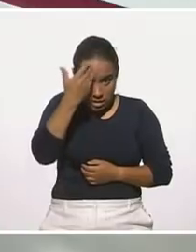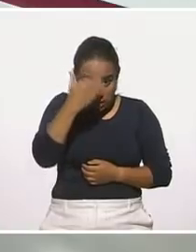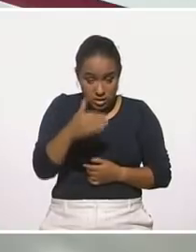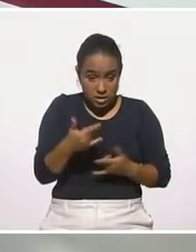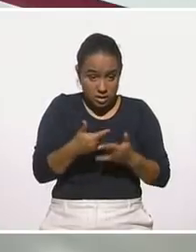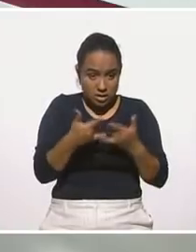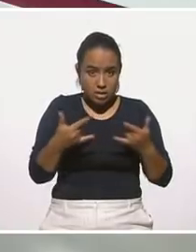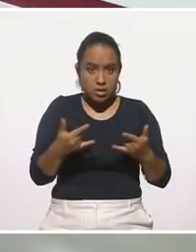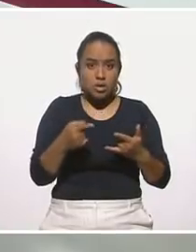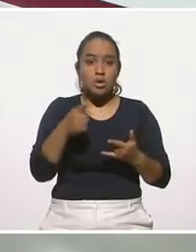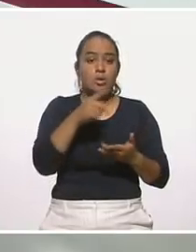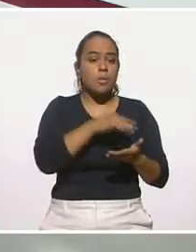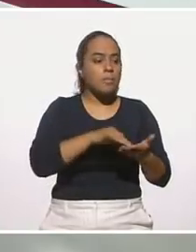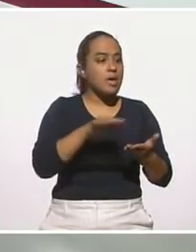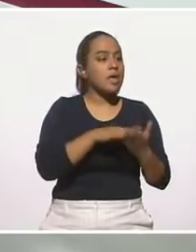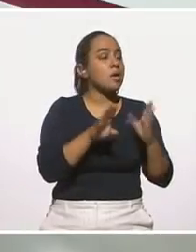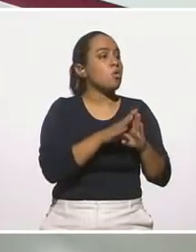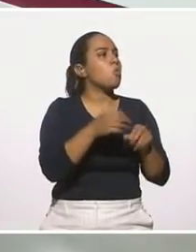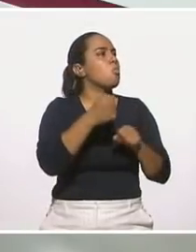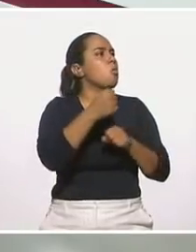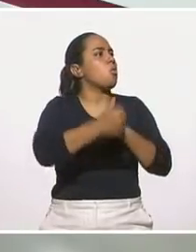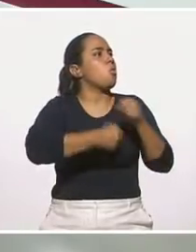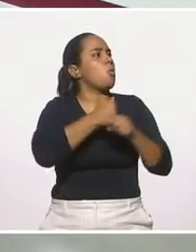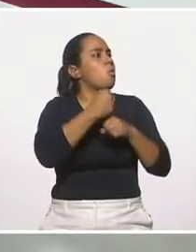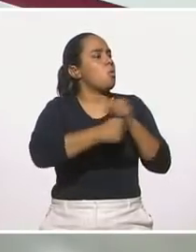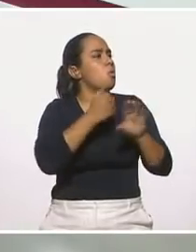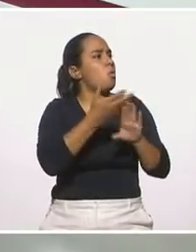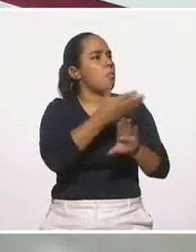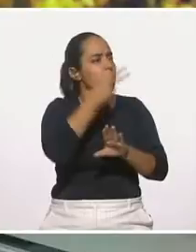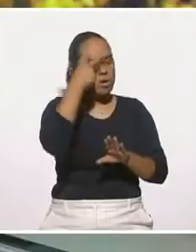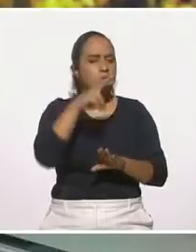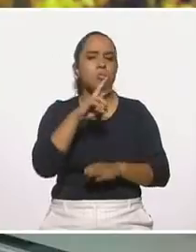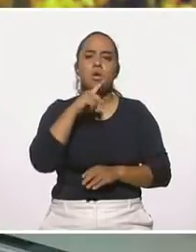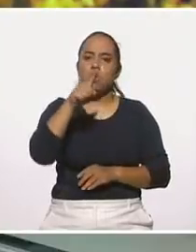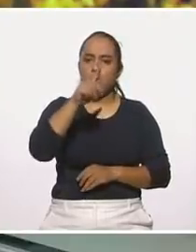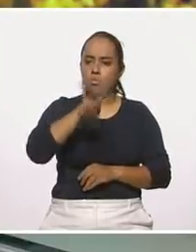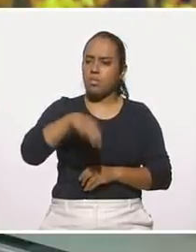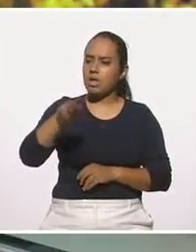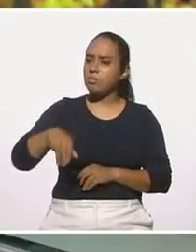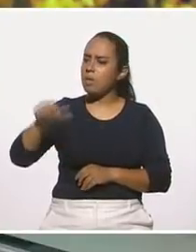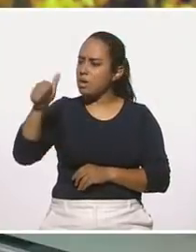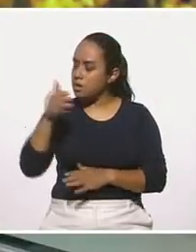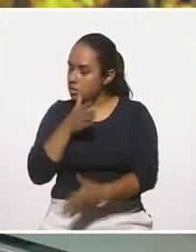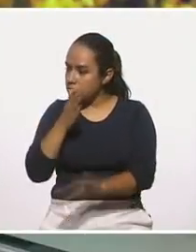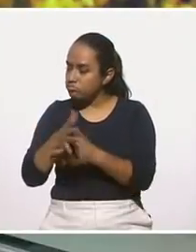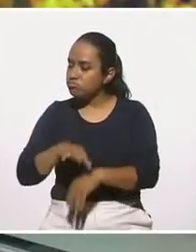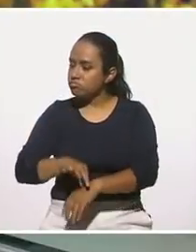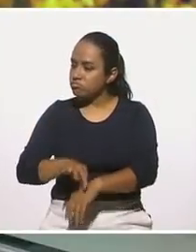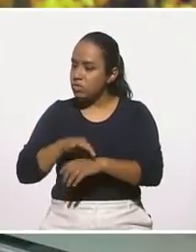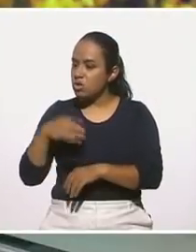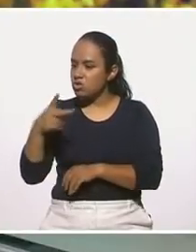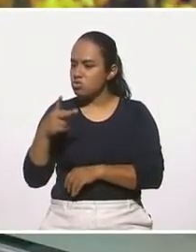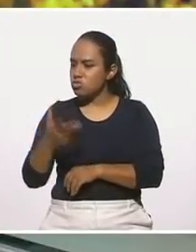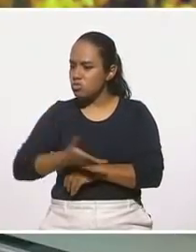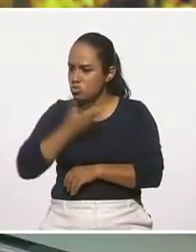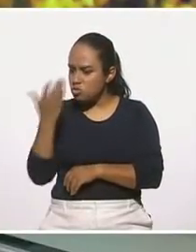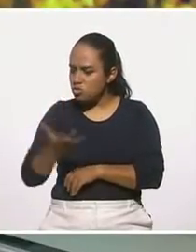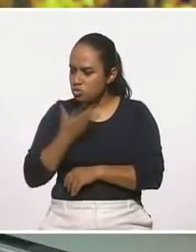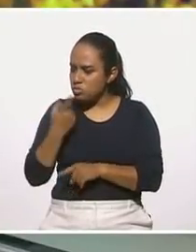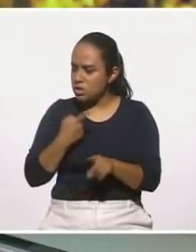no lean México a través de los siglos. Vayan a Milpalta, van a vivir las tradiciones, costumbres